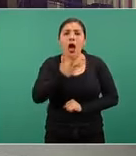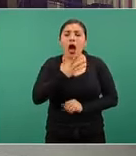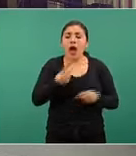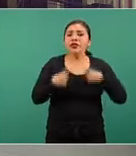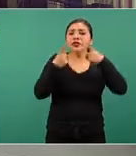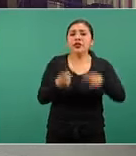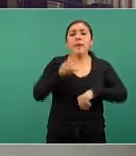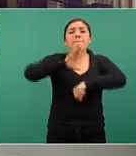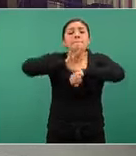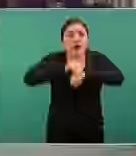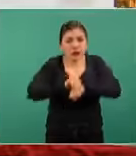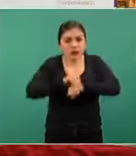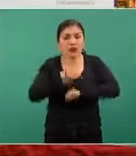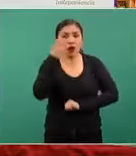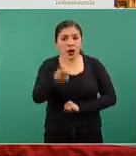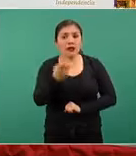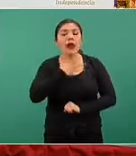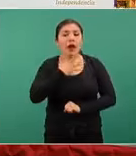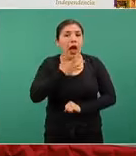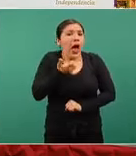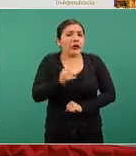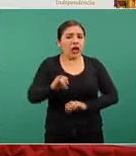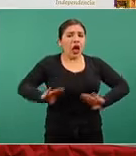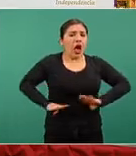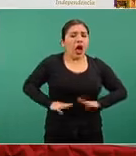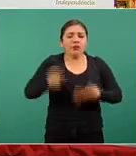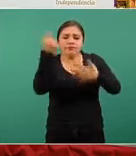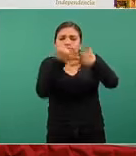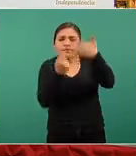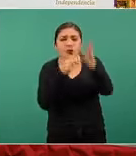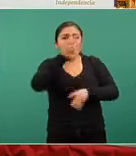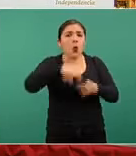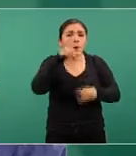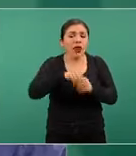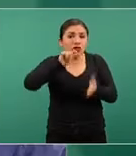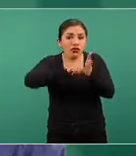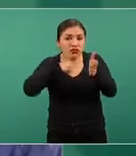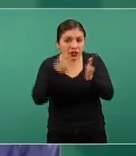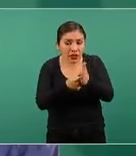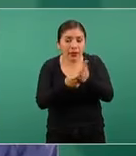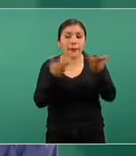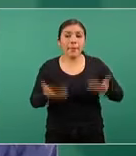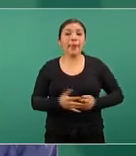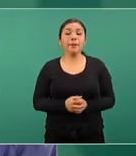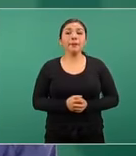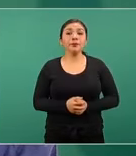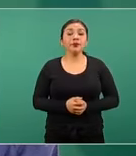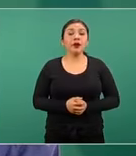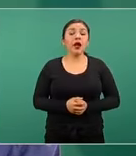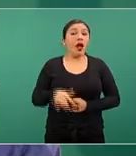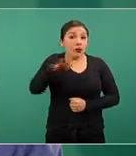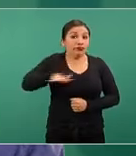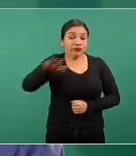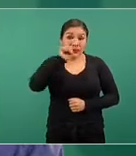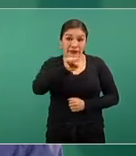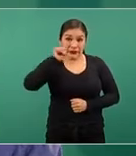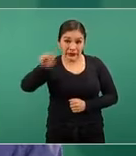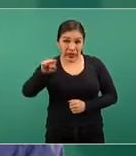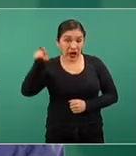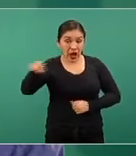permiso que tiene todas esas especificaciones técnicas. Por parte del resto de la Secretaría de Salud,